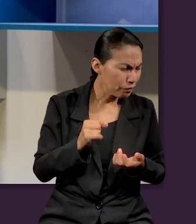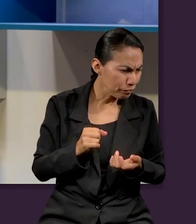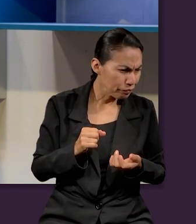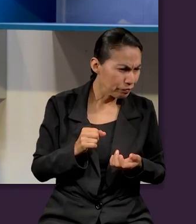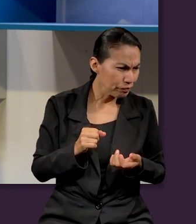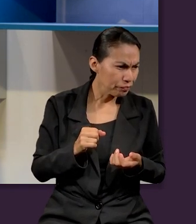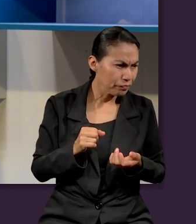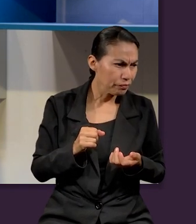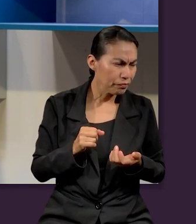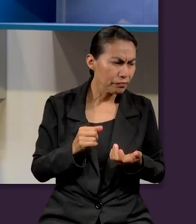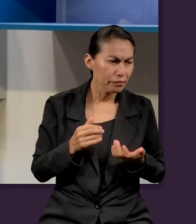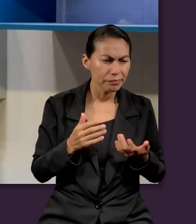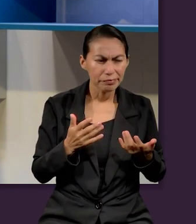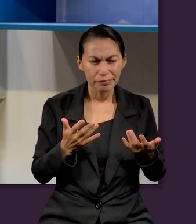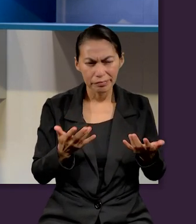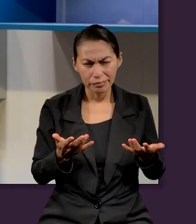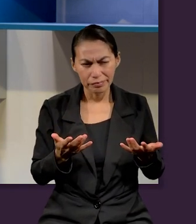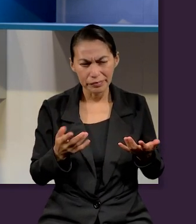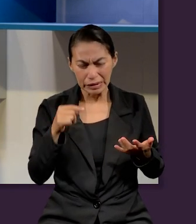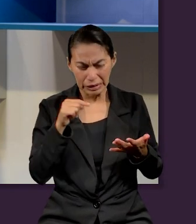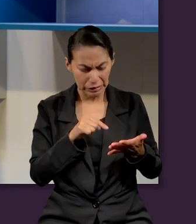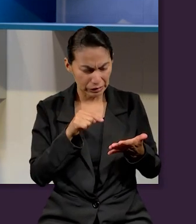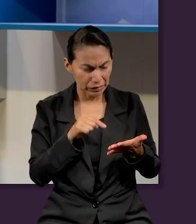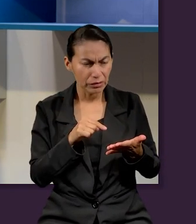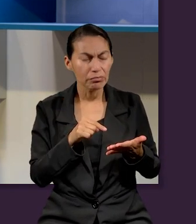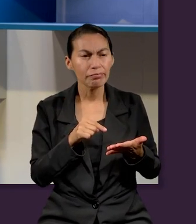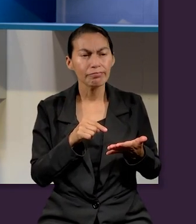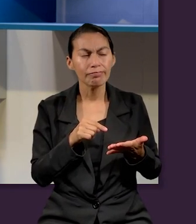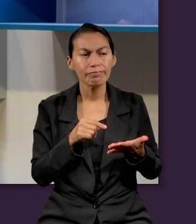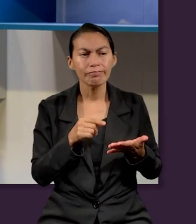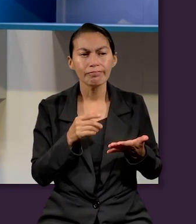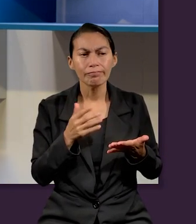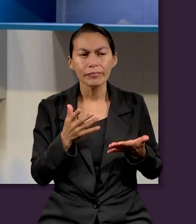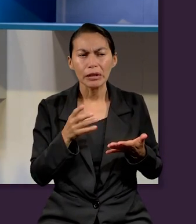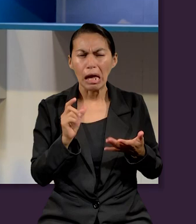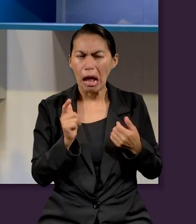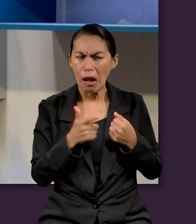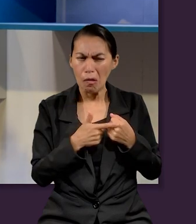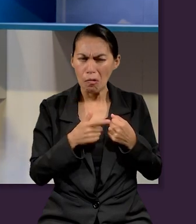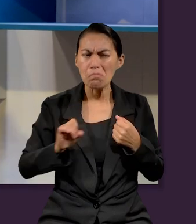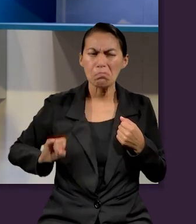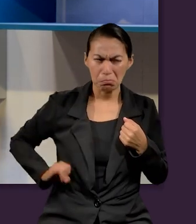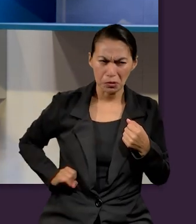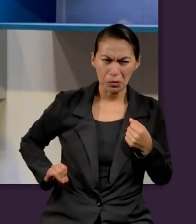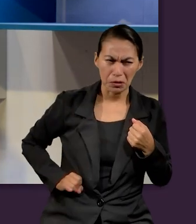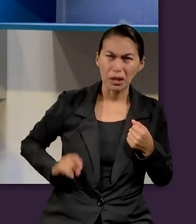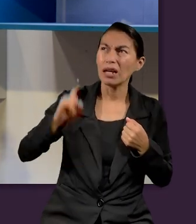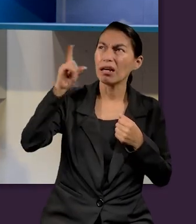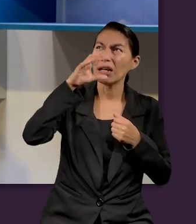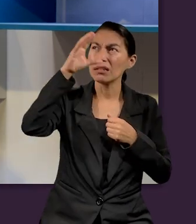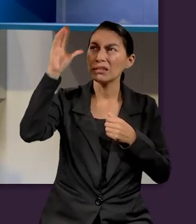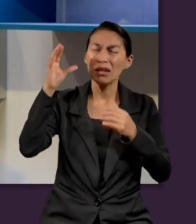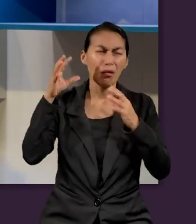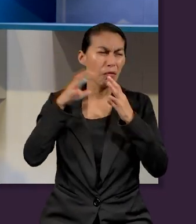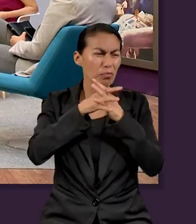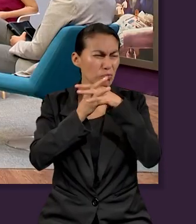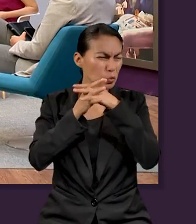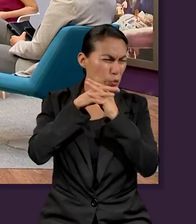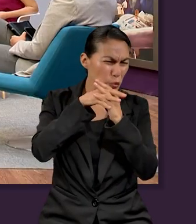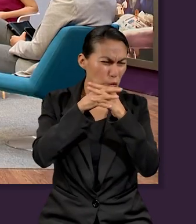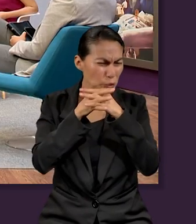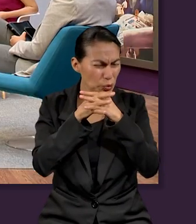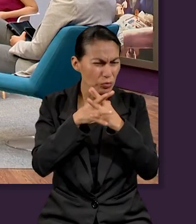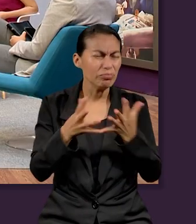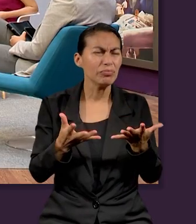Valeria, que aquí surge un detalle interesante, la